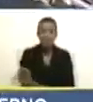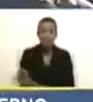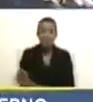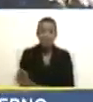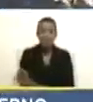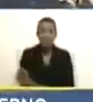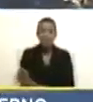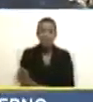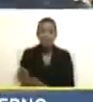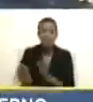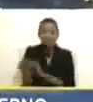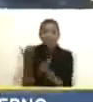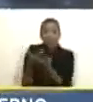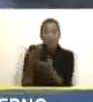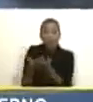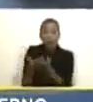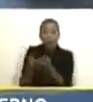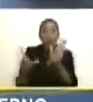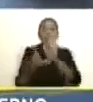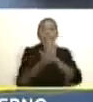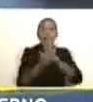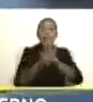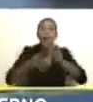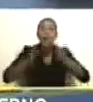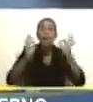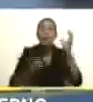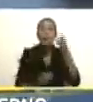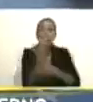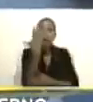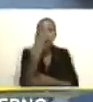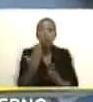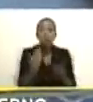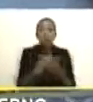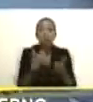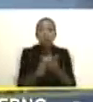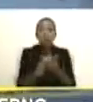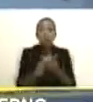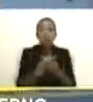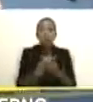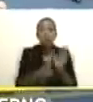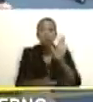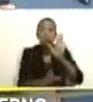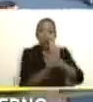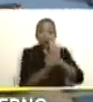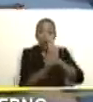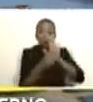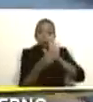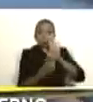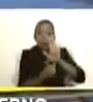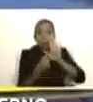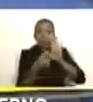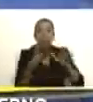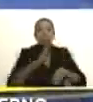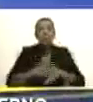Igualmente, propongo una ley especial por elaborar porque